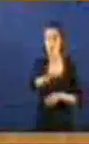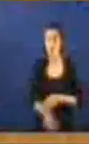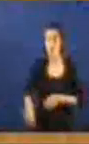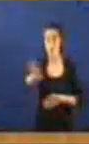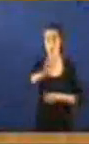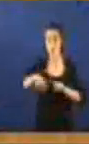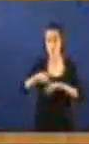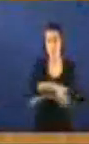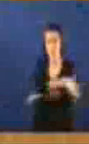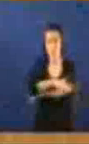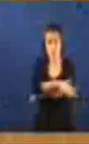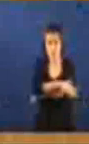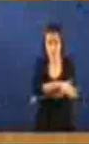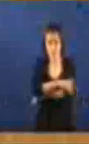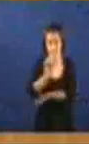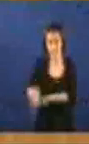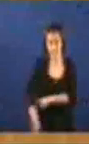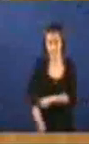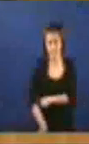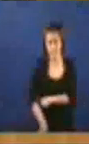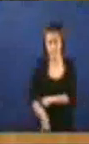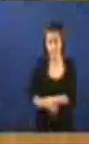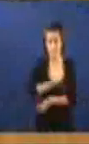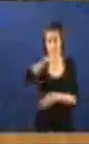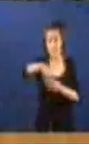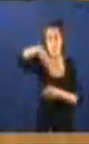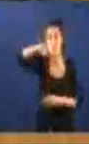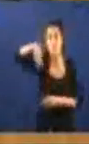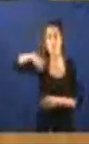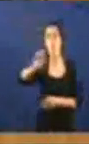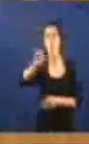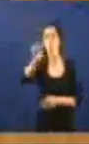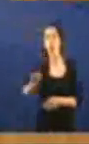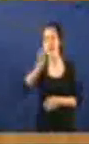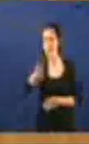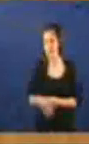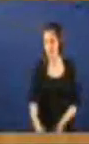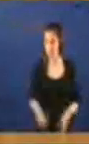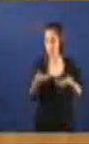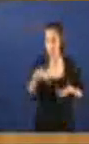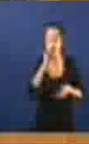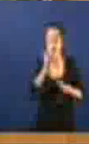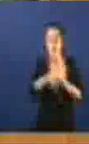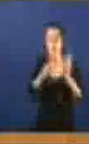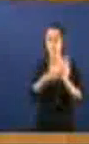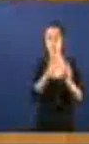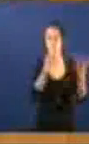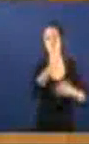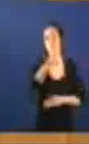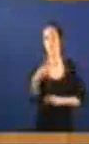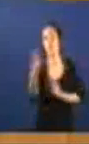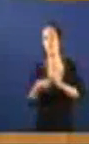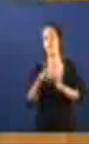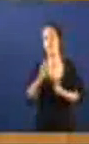De los silillos Dende a Moncloa Cando efectivamente Aproba esta ley 9 Barra 2012